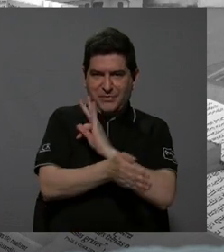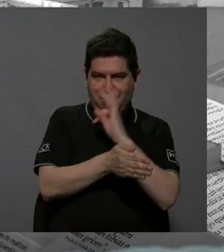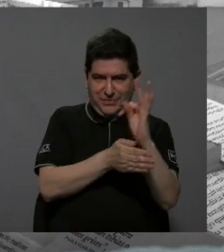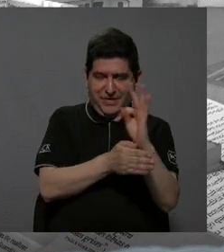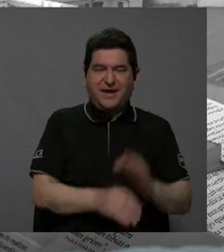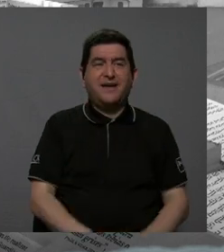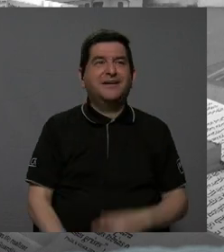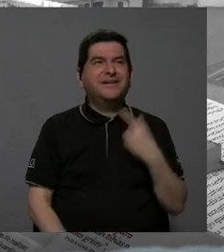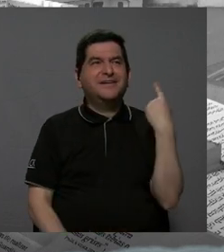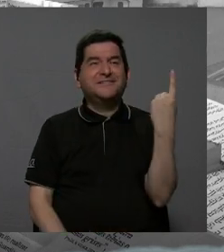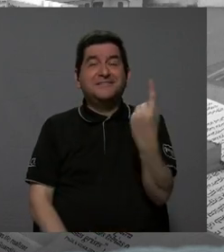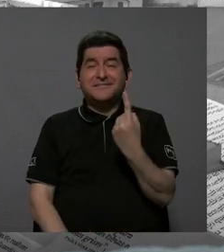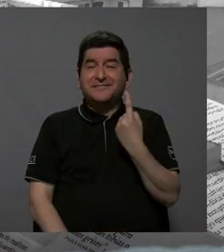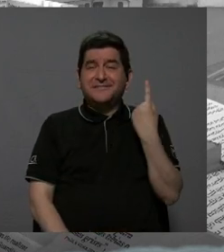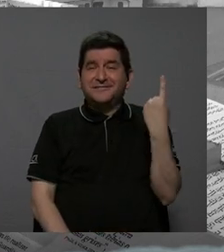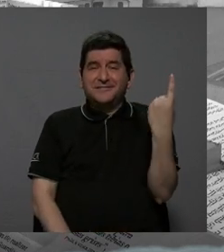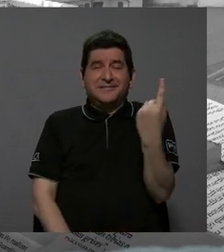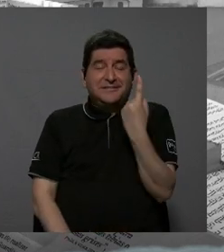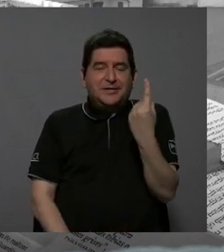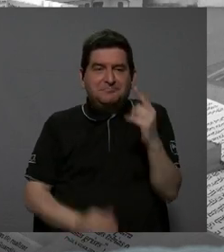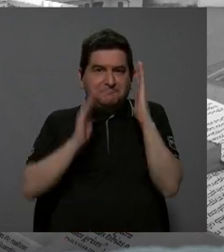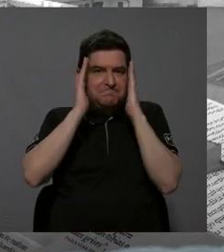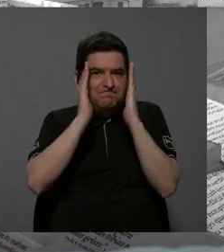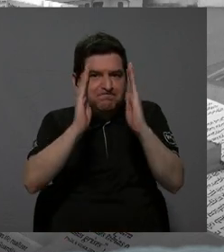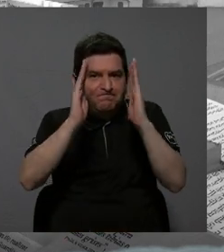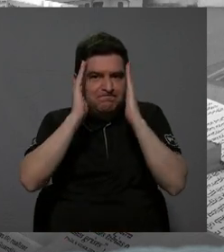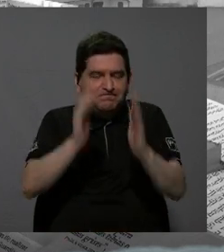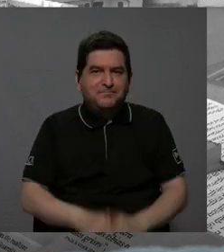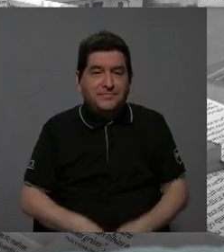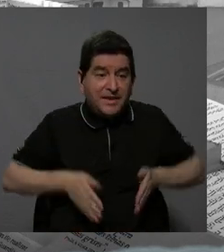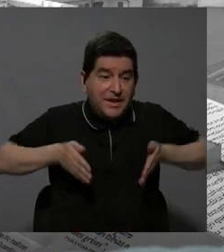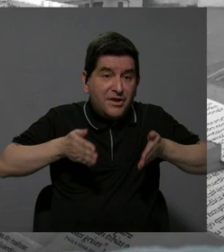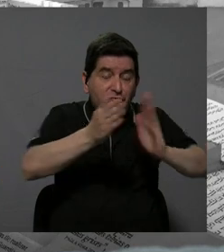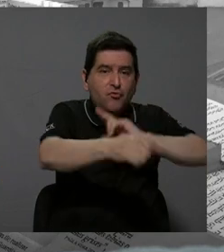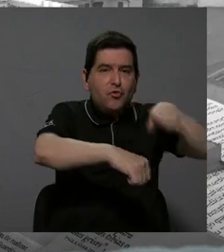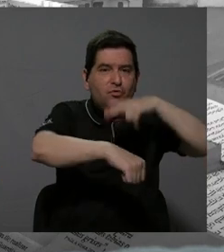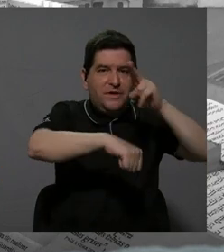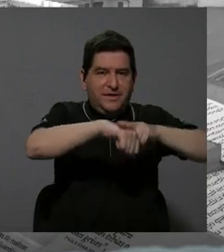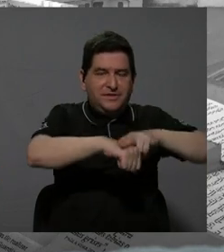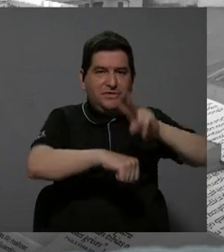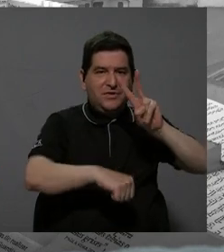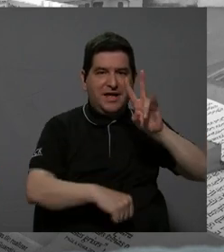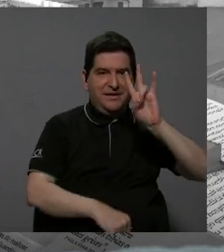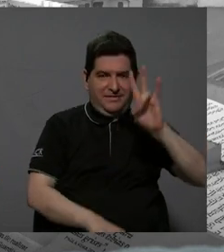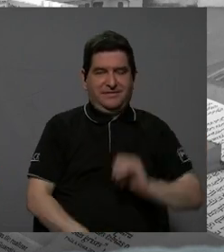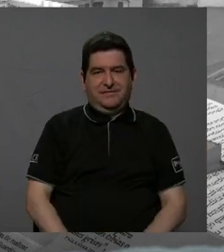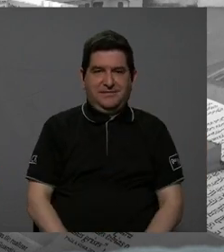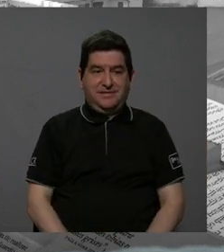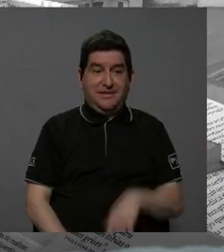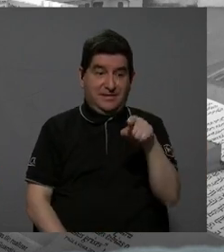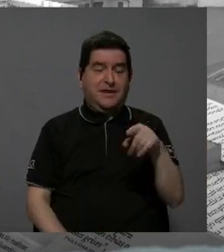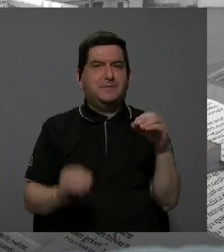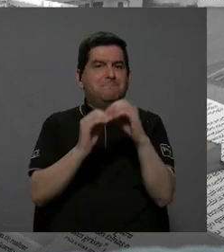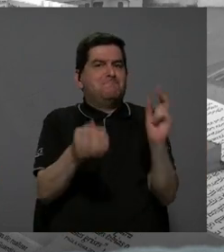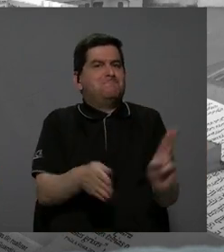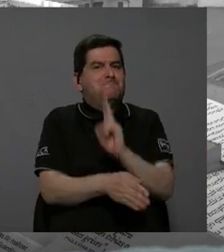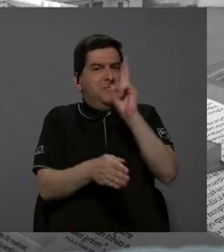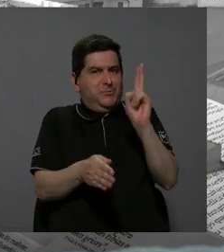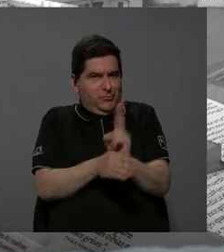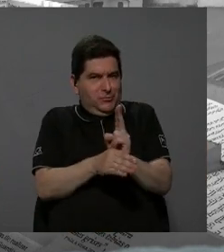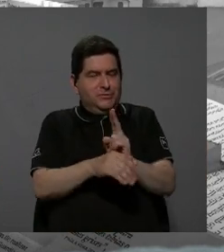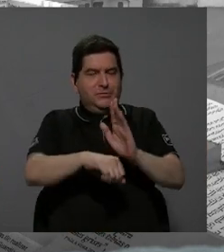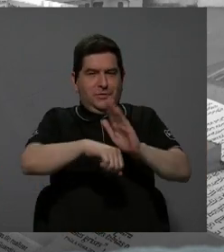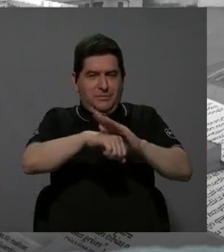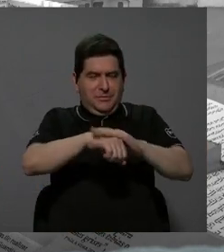siempre van a estar pendientes de la Ruta Nacional 27 porque es una de las más usadas. Bueno,